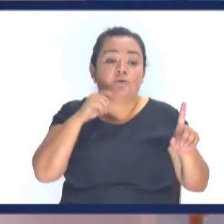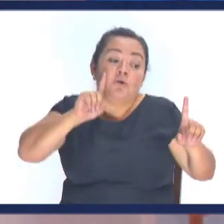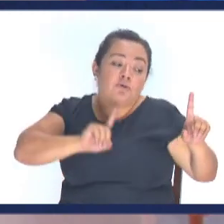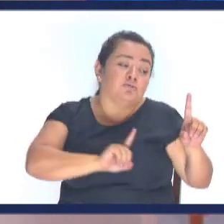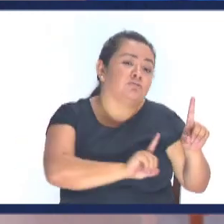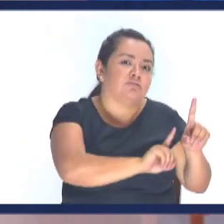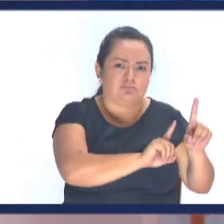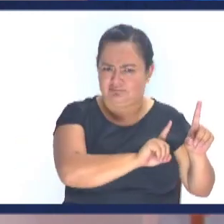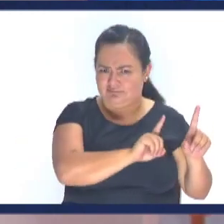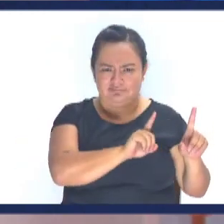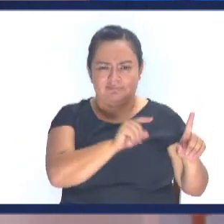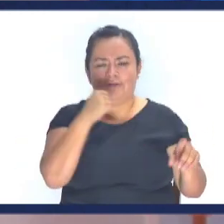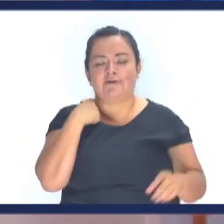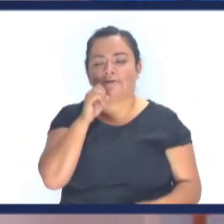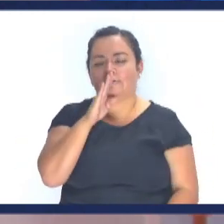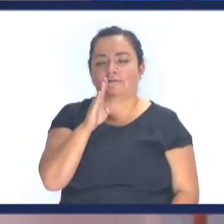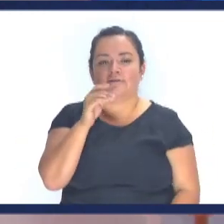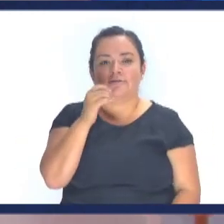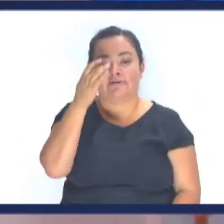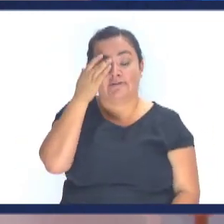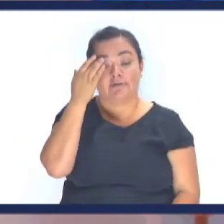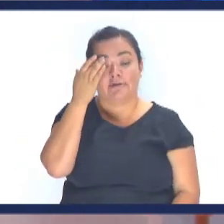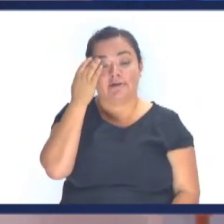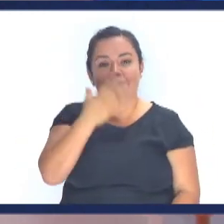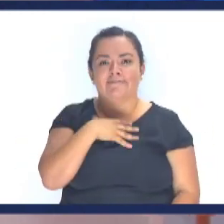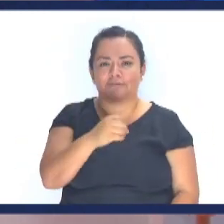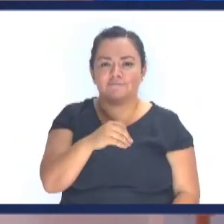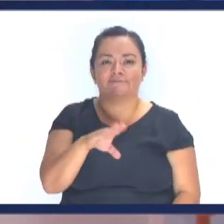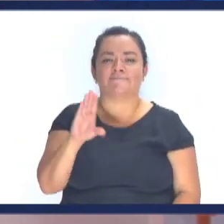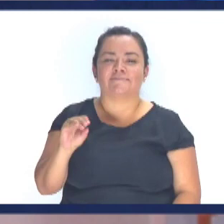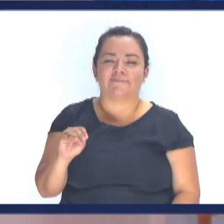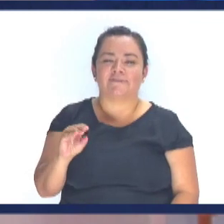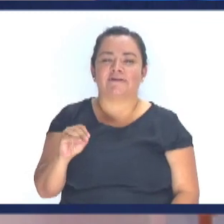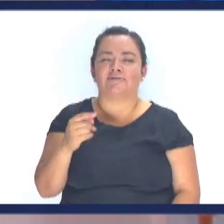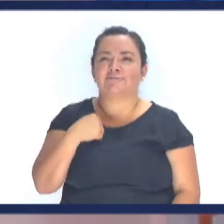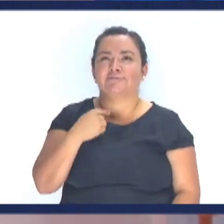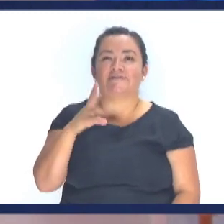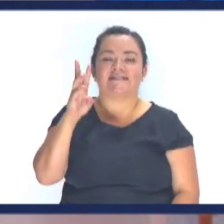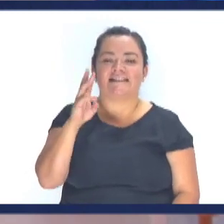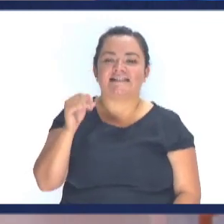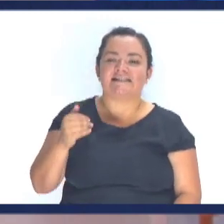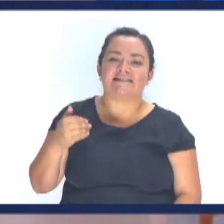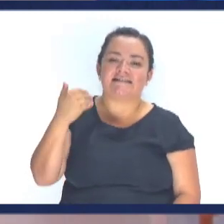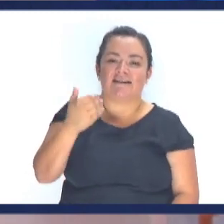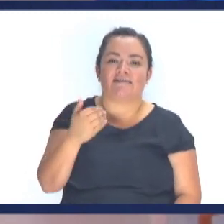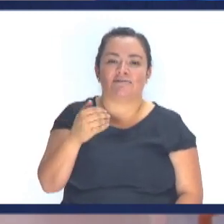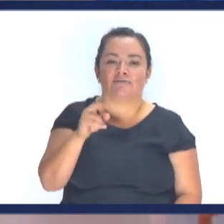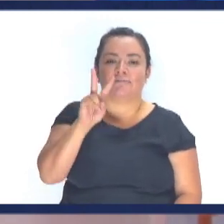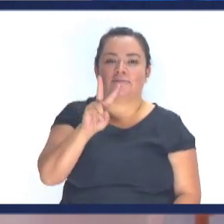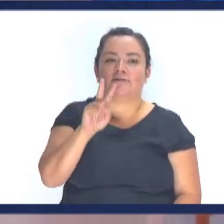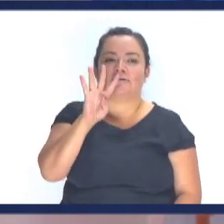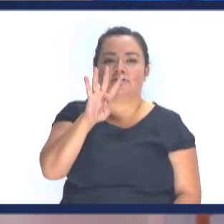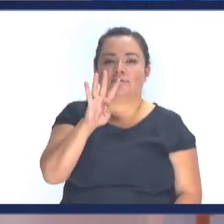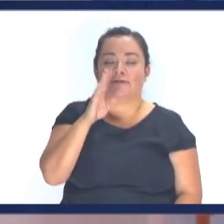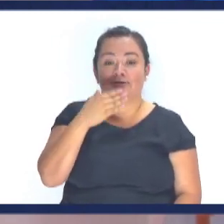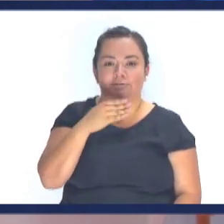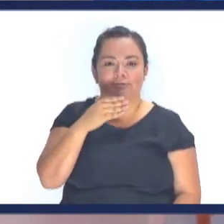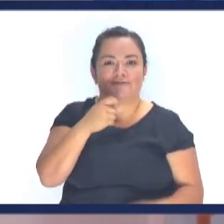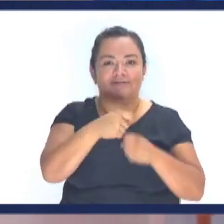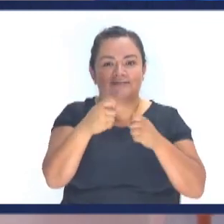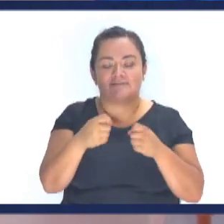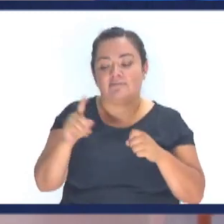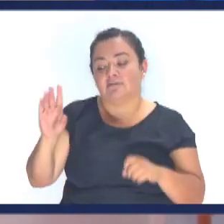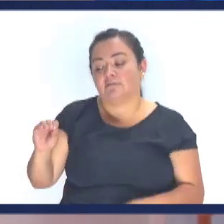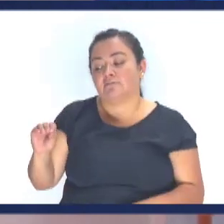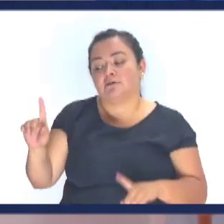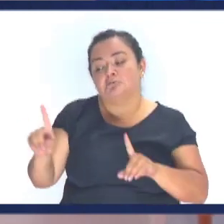es usted La compañía De su perro Y le digo porque I'm a dog lover A mí me encantan los perros Y yo pasé casi 6 años Encerrado El 24 con mi chucho En la casa Por